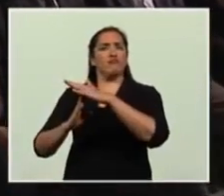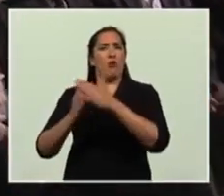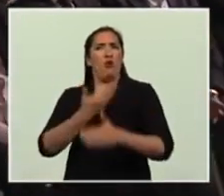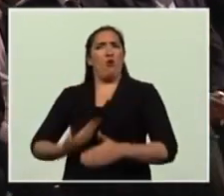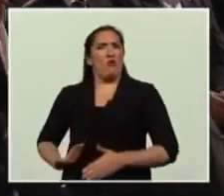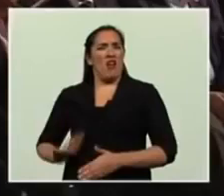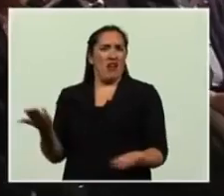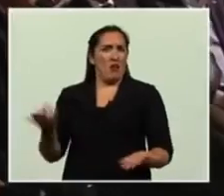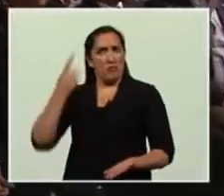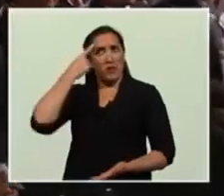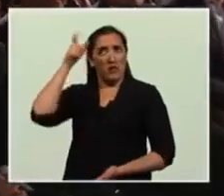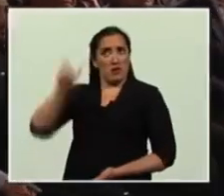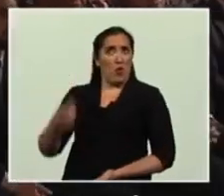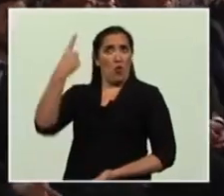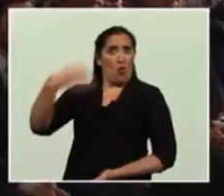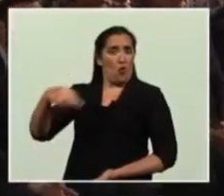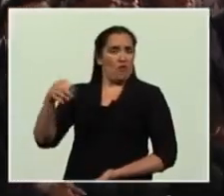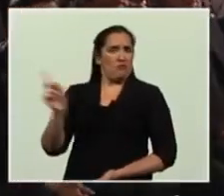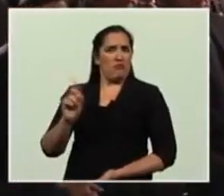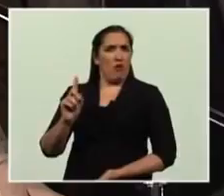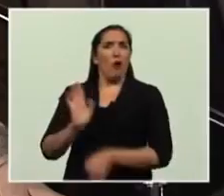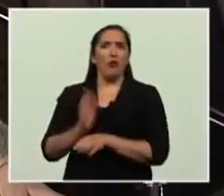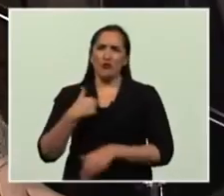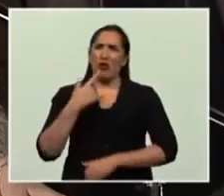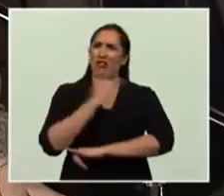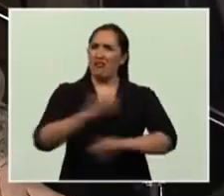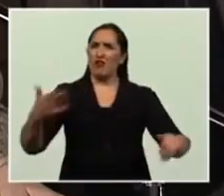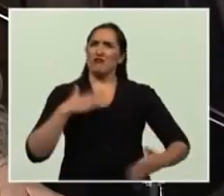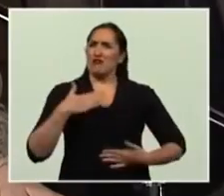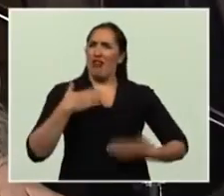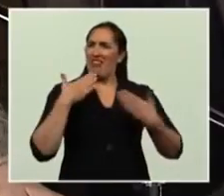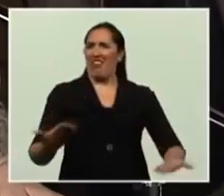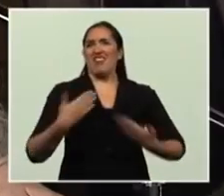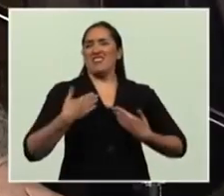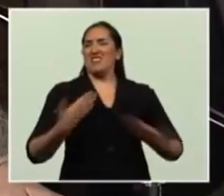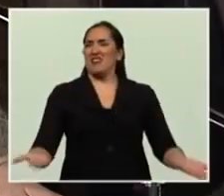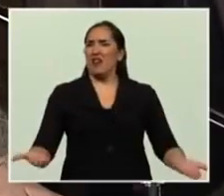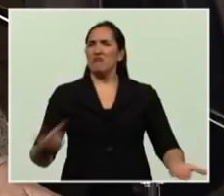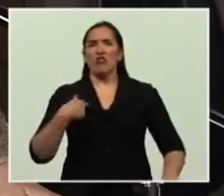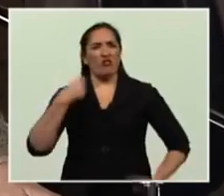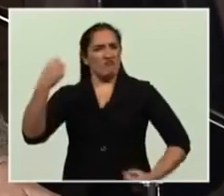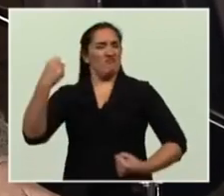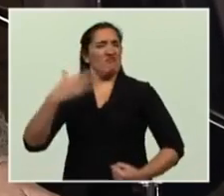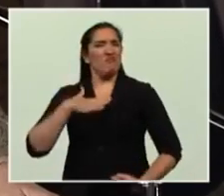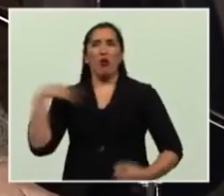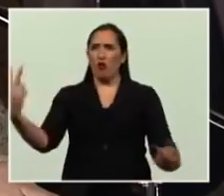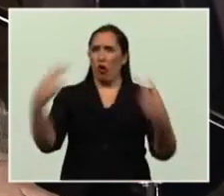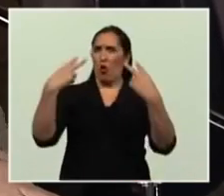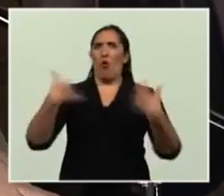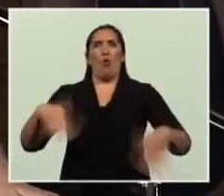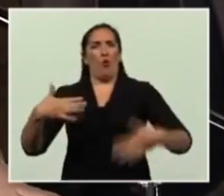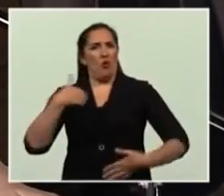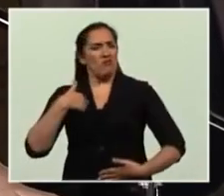sería fácil encaramarme como heroína. No, no tengo vocación de heroína,